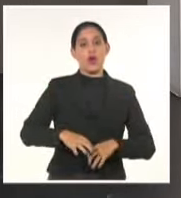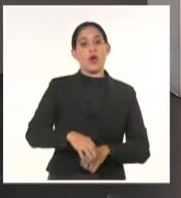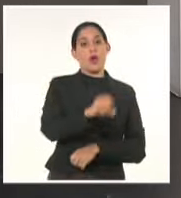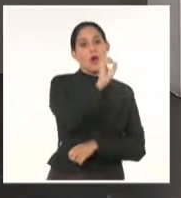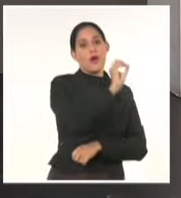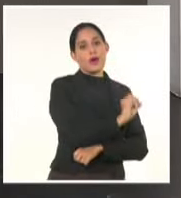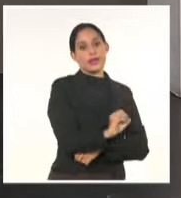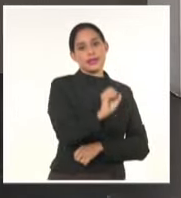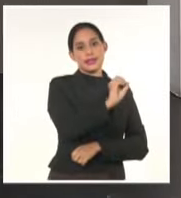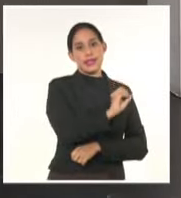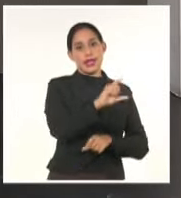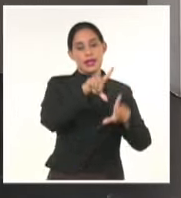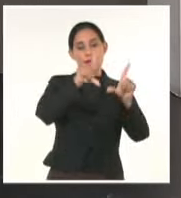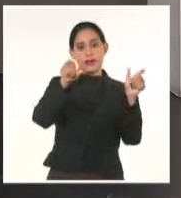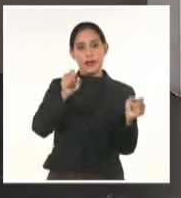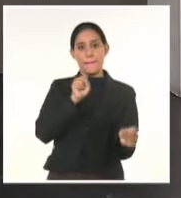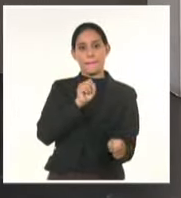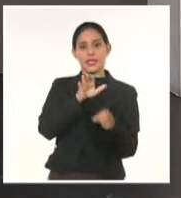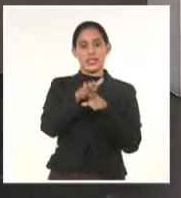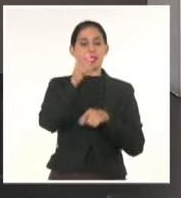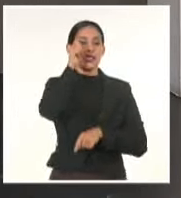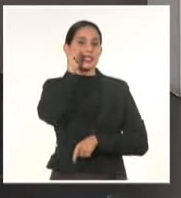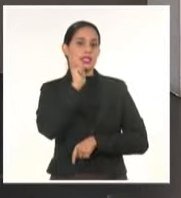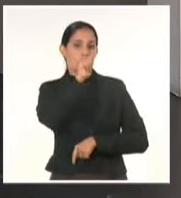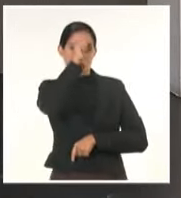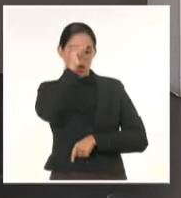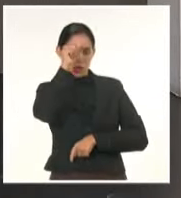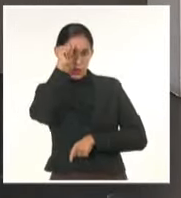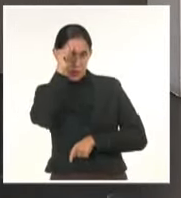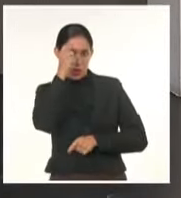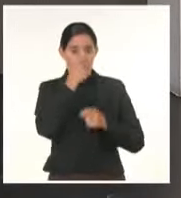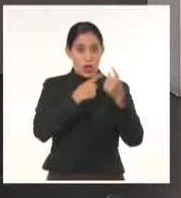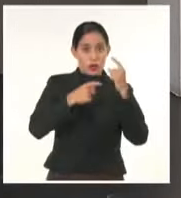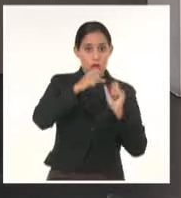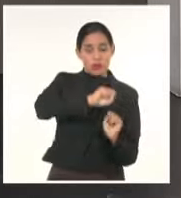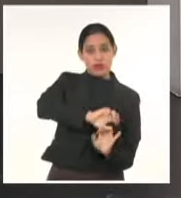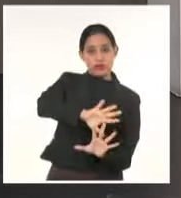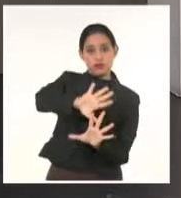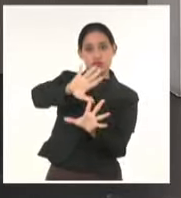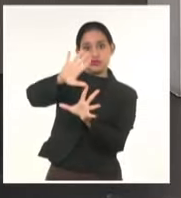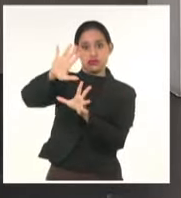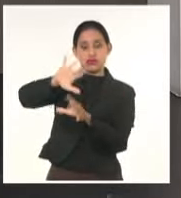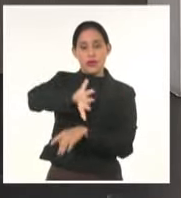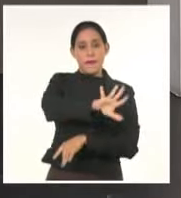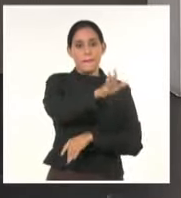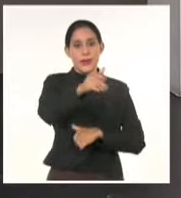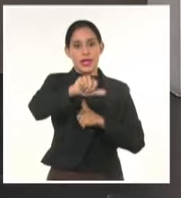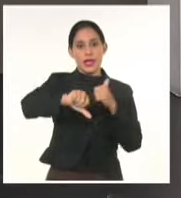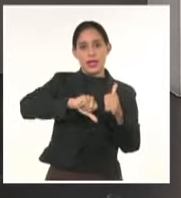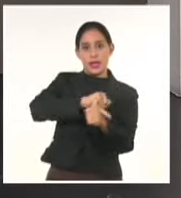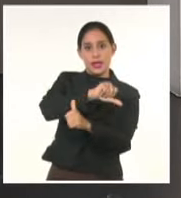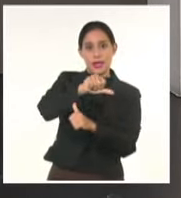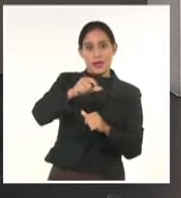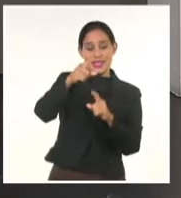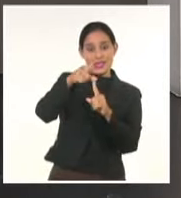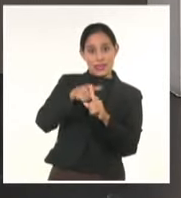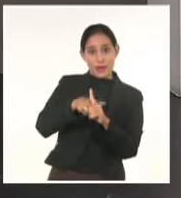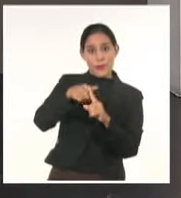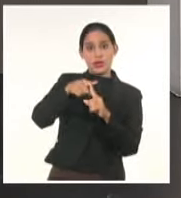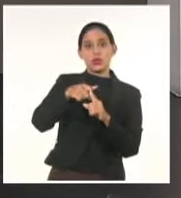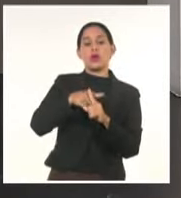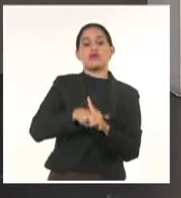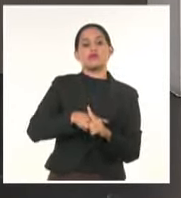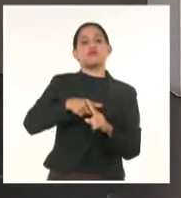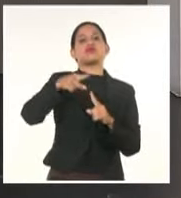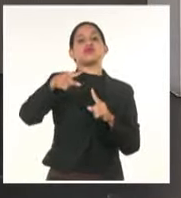de este fin de semana con la presencia de un área de bajas presiones por el mar Caribe y las temperaturas extremas se mantendrán elevadas y con